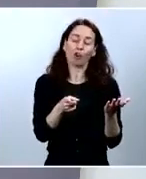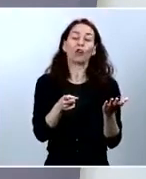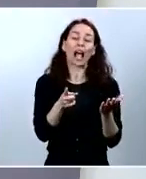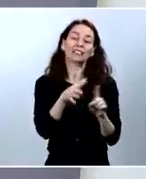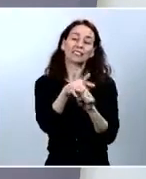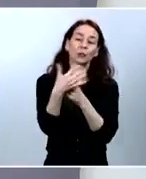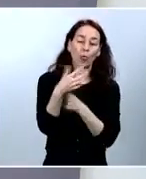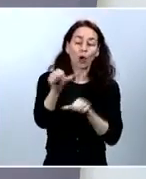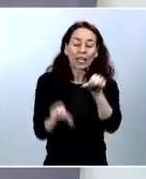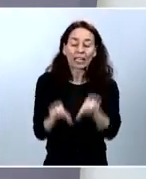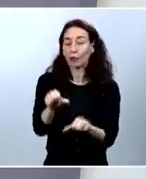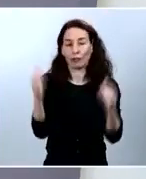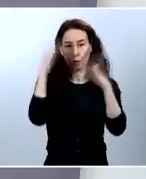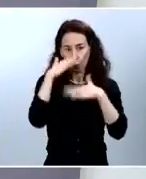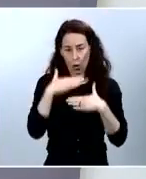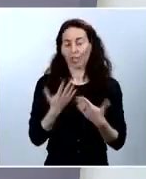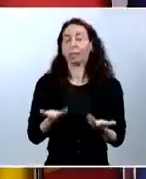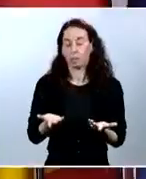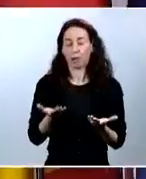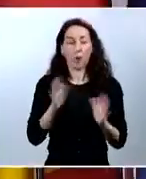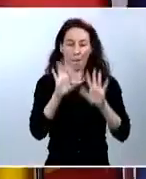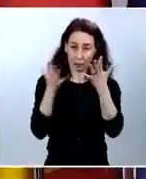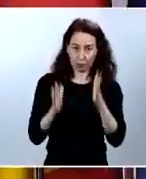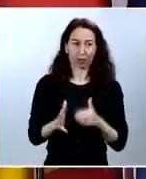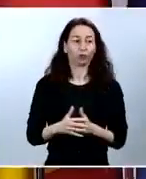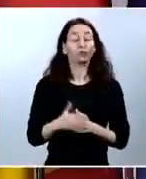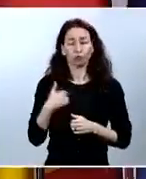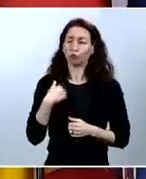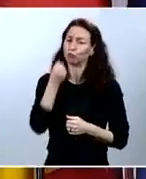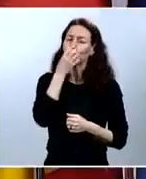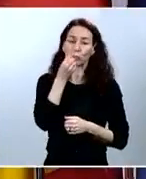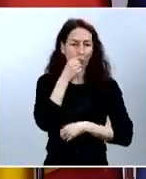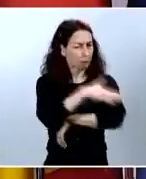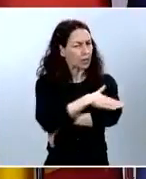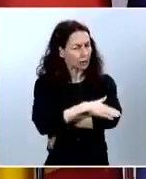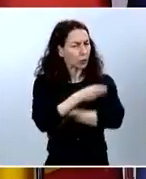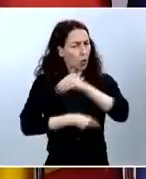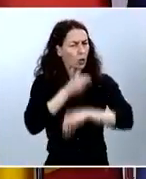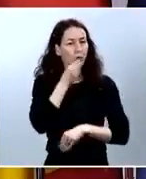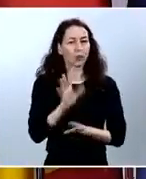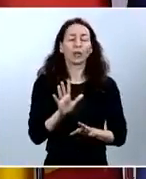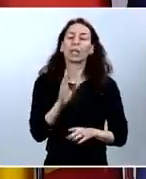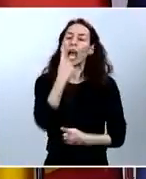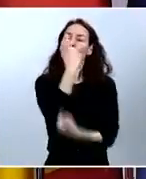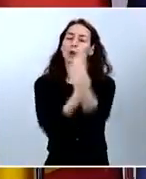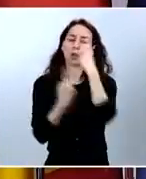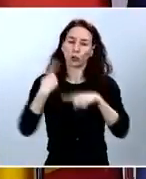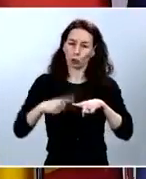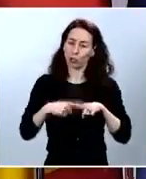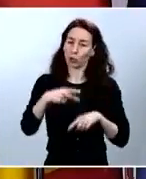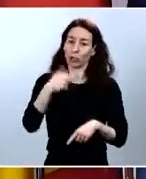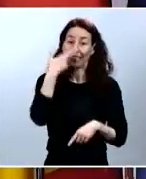tampoco es tan importante. Yo creo que es así. Sí, no, no, lo ha hecho muy bien, ministro. Hay un par de cosas que son interesantes también y que son importantes entender.